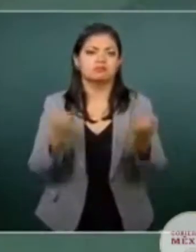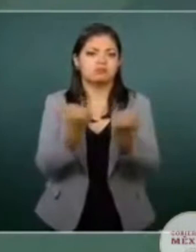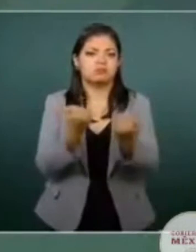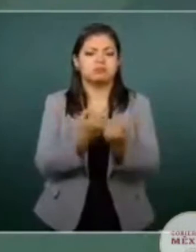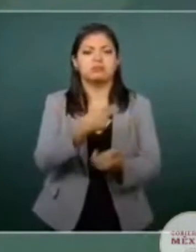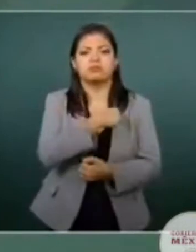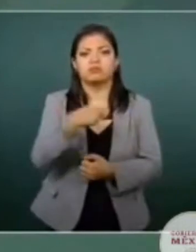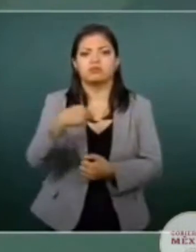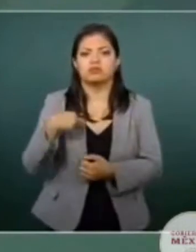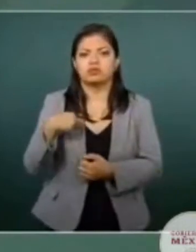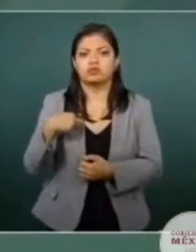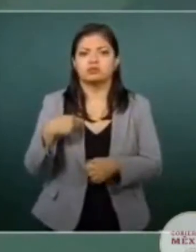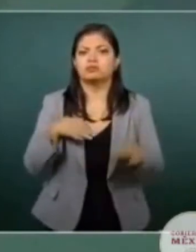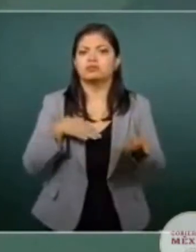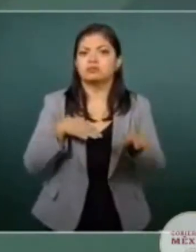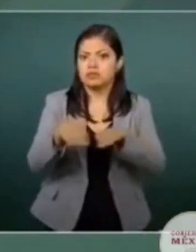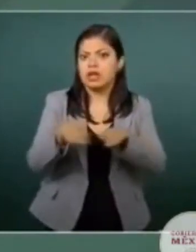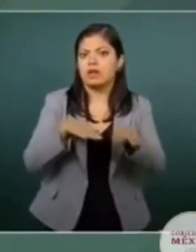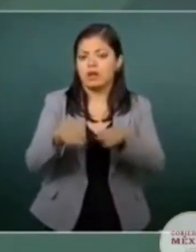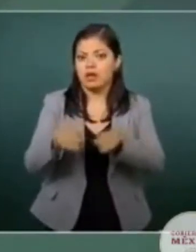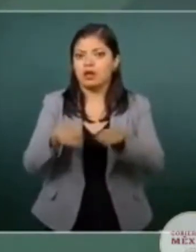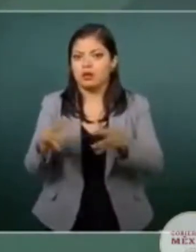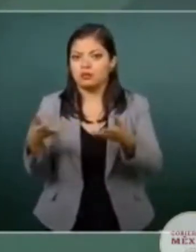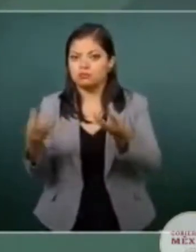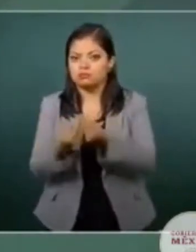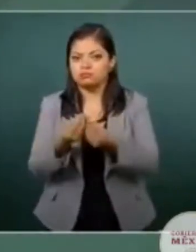de manera coordinada.